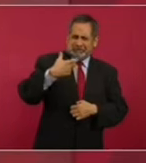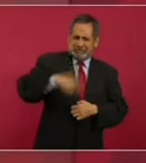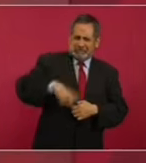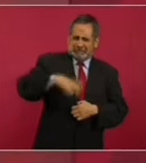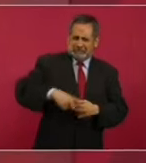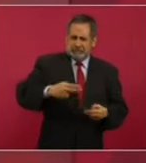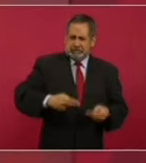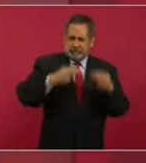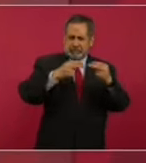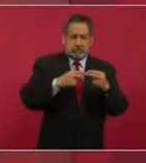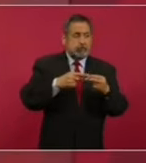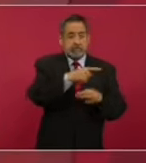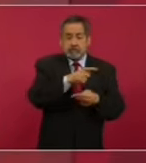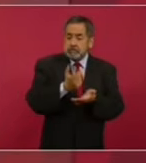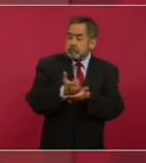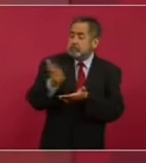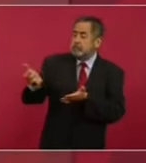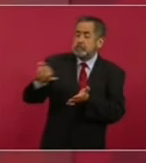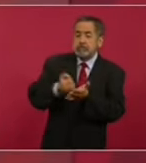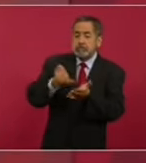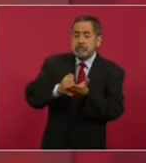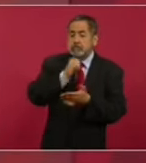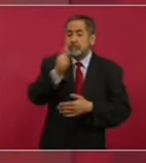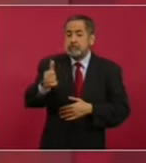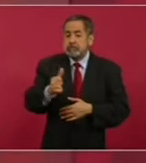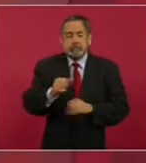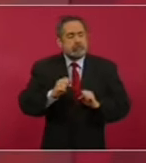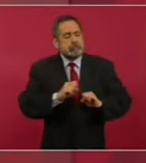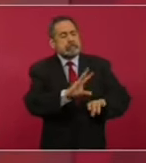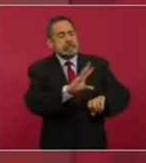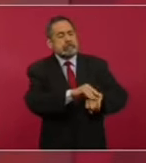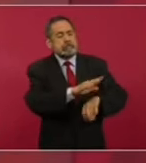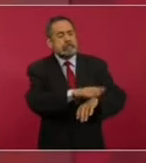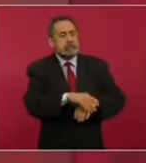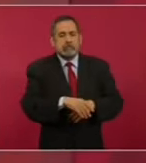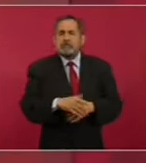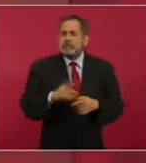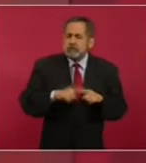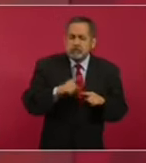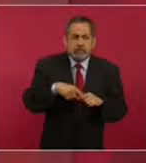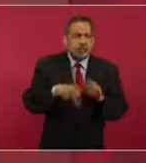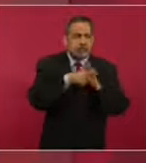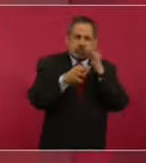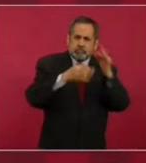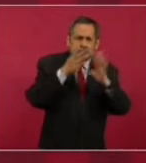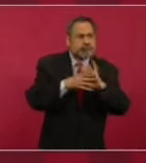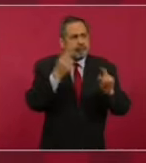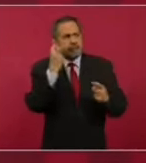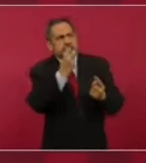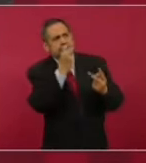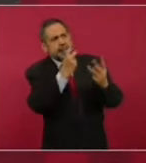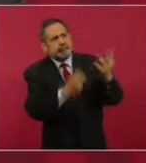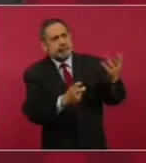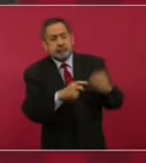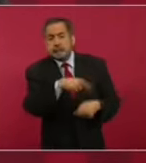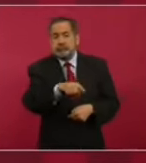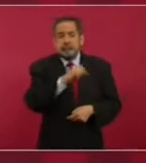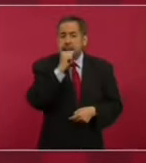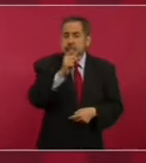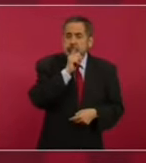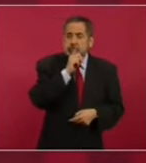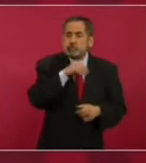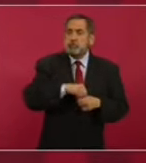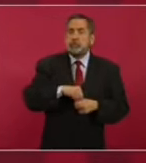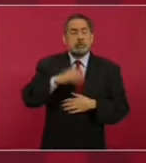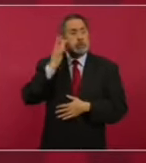no se habla de eso. Entonces, ese es un enojo que